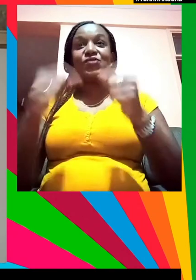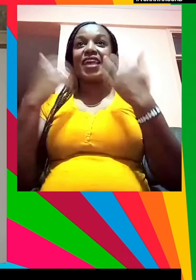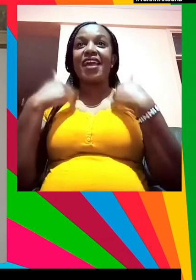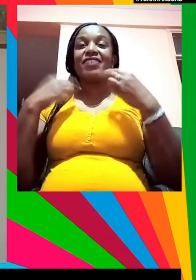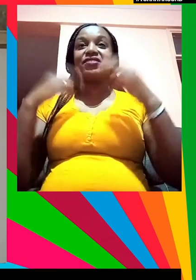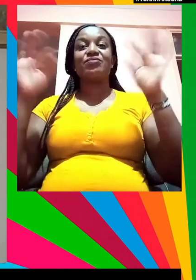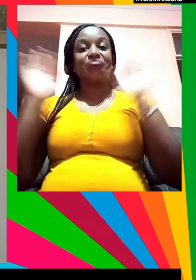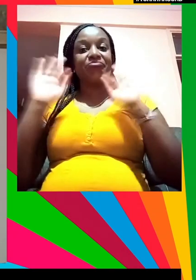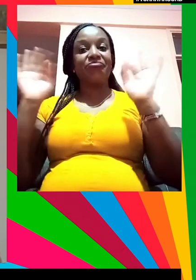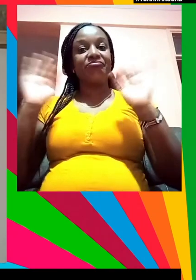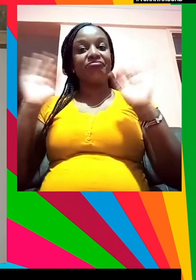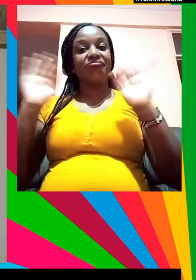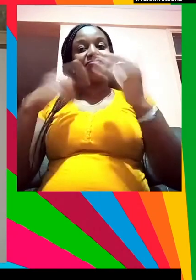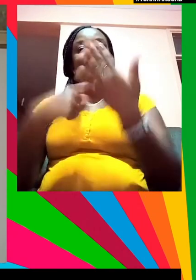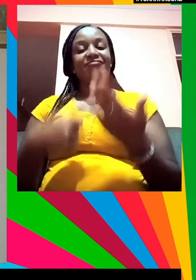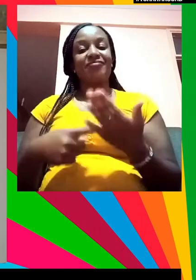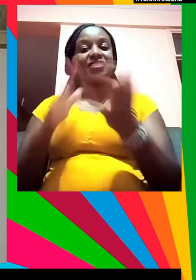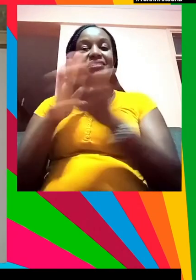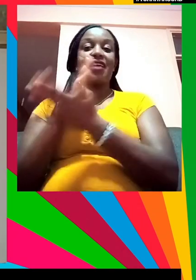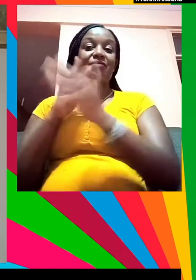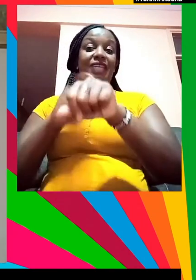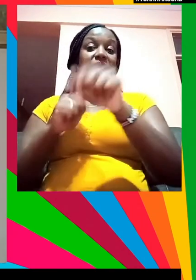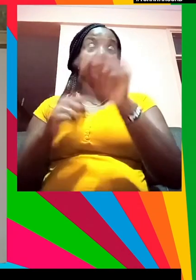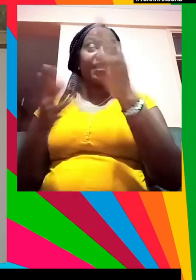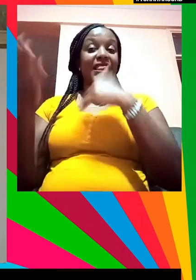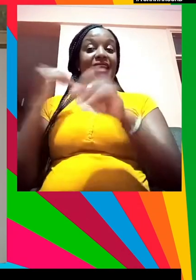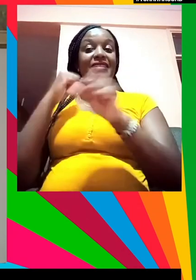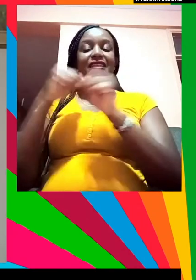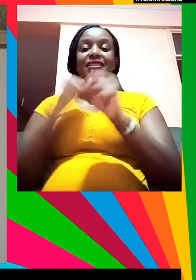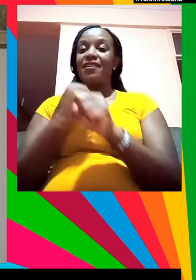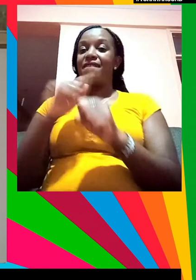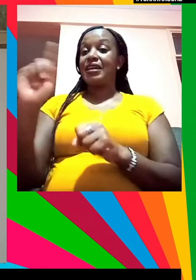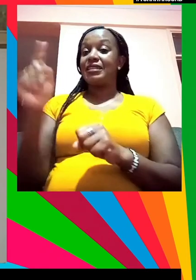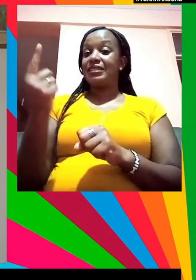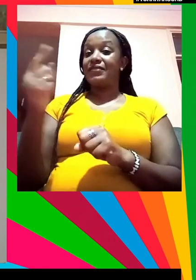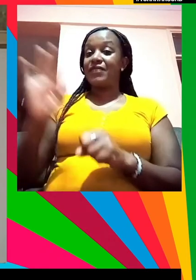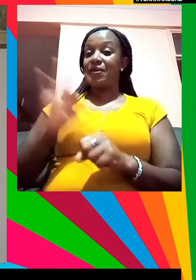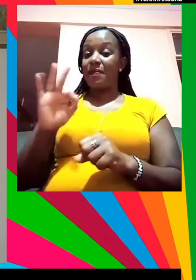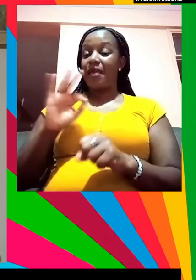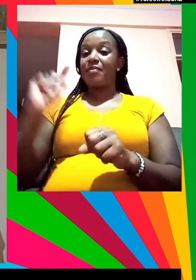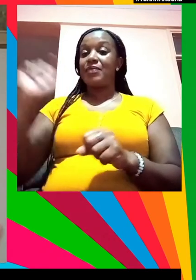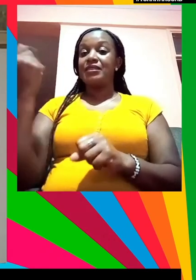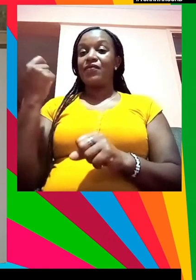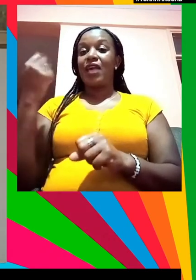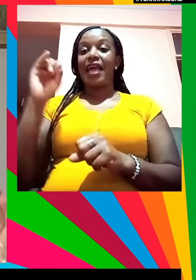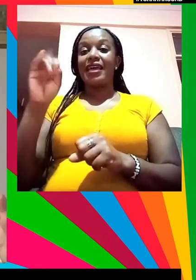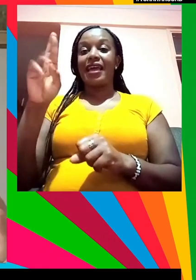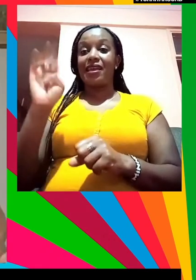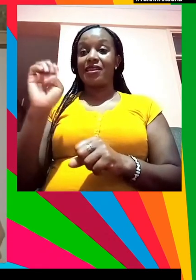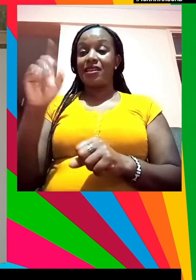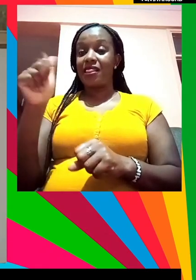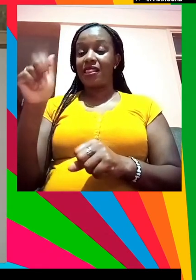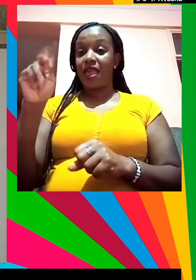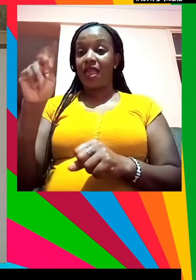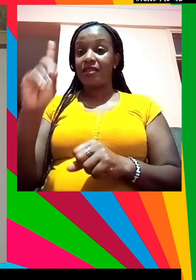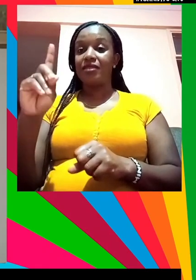Robinson justo hace un año la primera presidenta de Irlanda que dice que hemos de pensar en acción